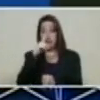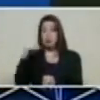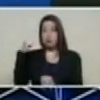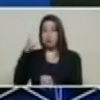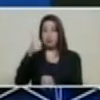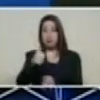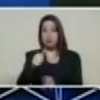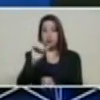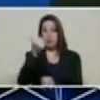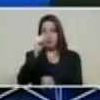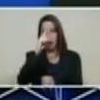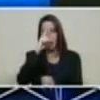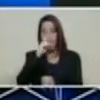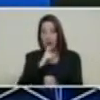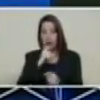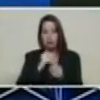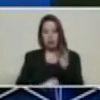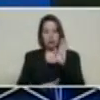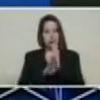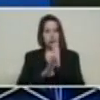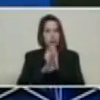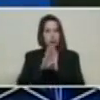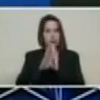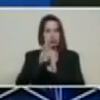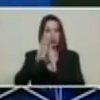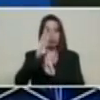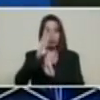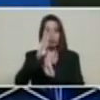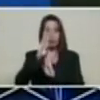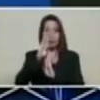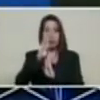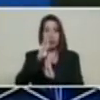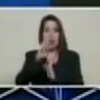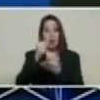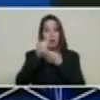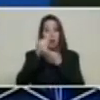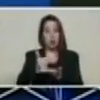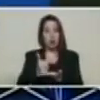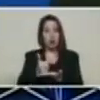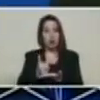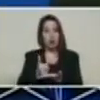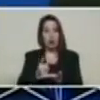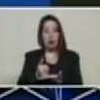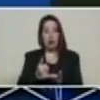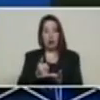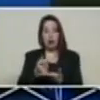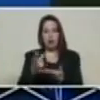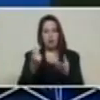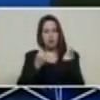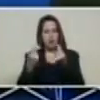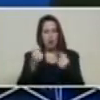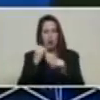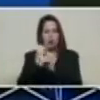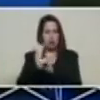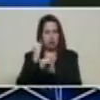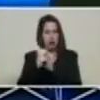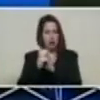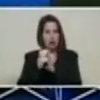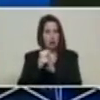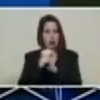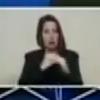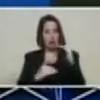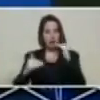en su desarrollo y que va a permitir que nuestra moneda digital se